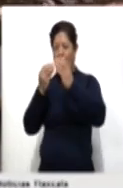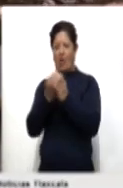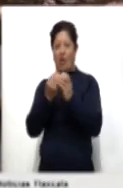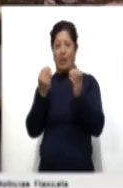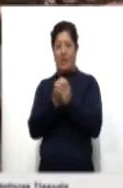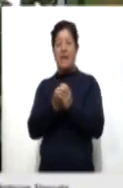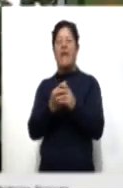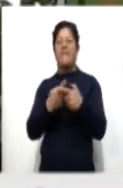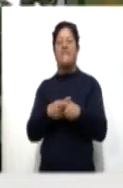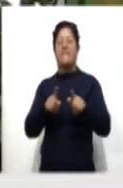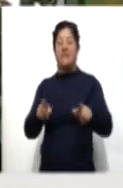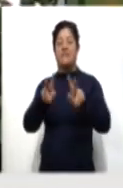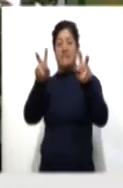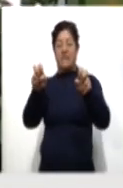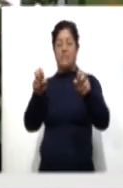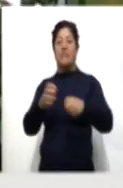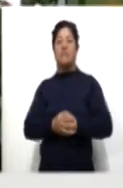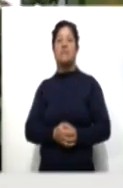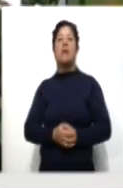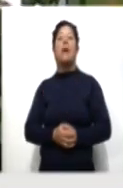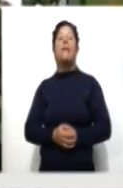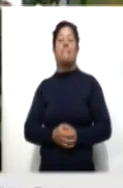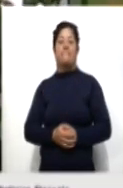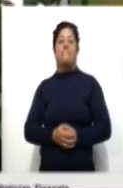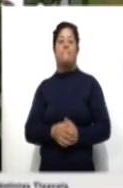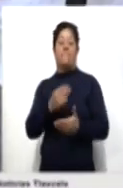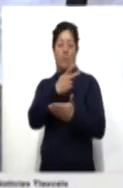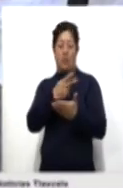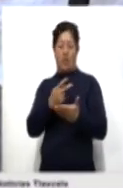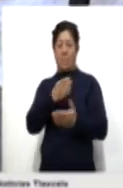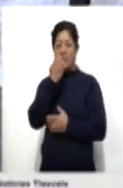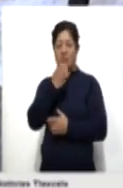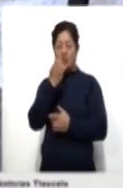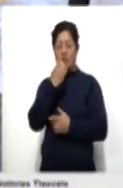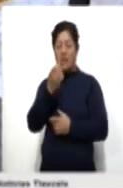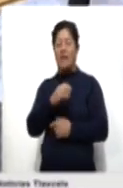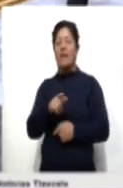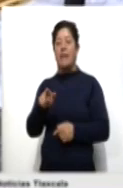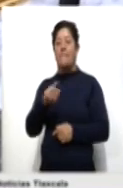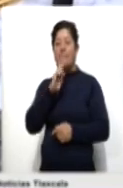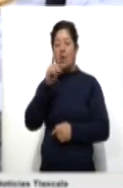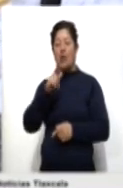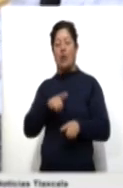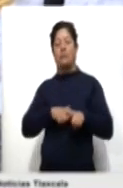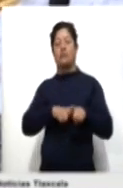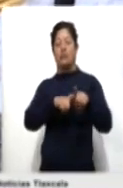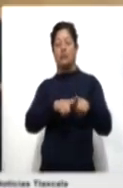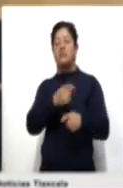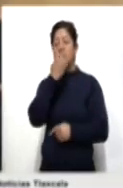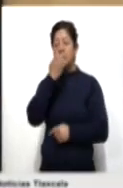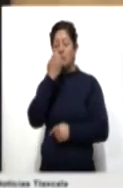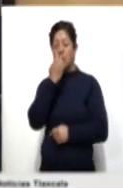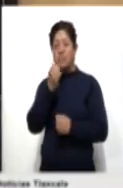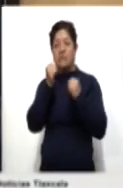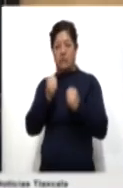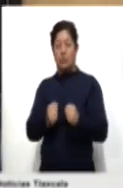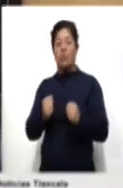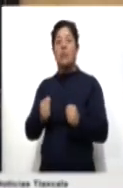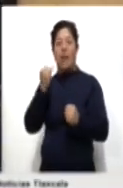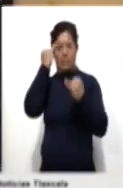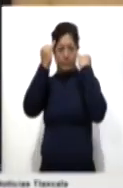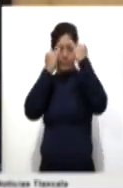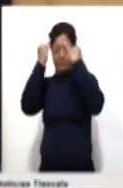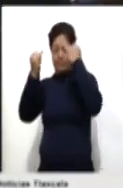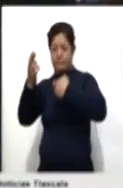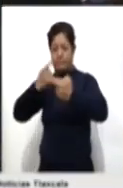diversas temáticas, entre ellas, programa escolar de mejora continua, escuela segura, aprendizajes fundamentales, estrategia para